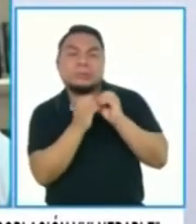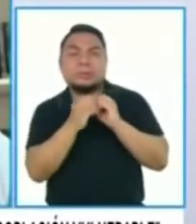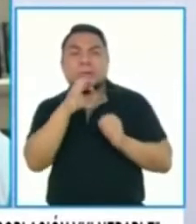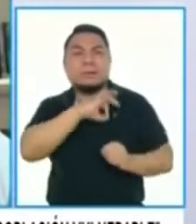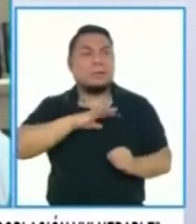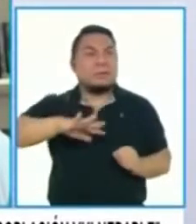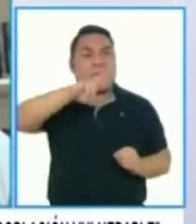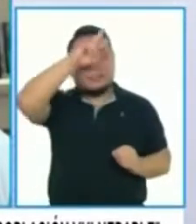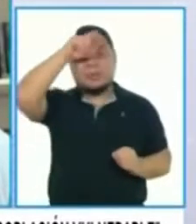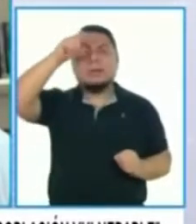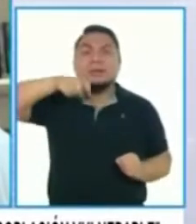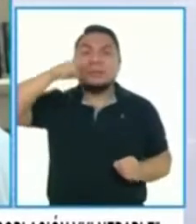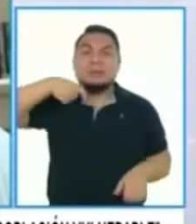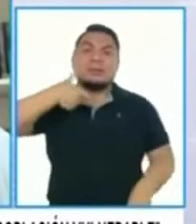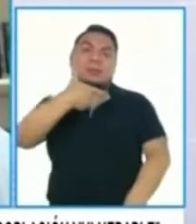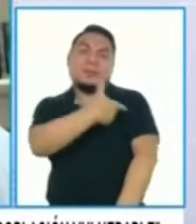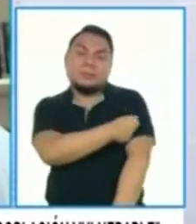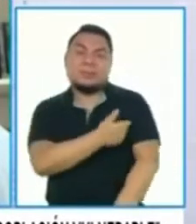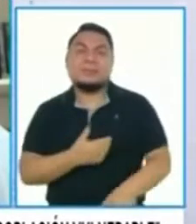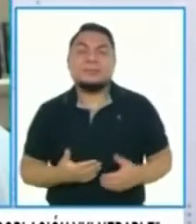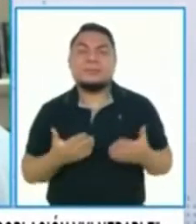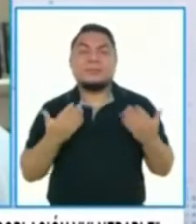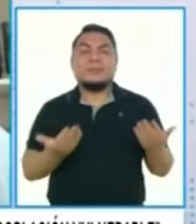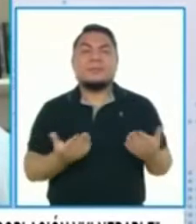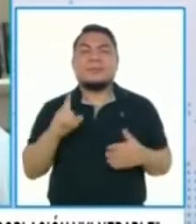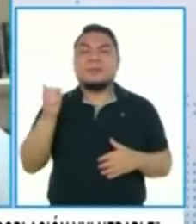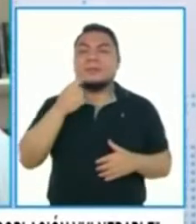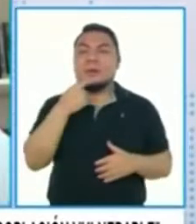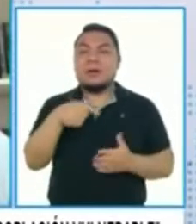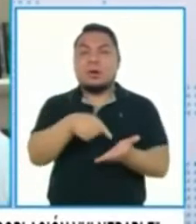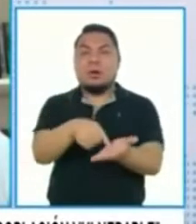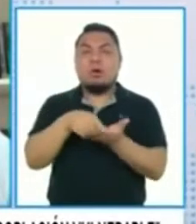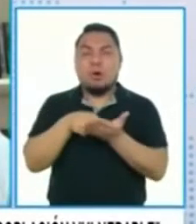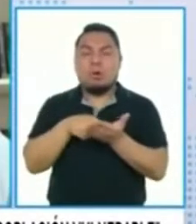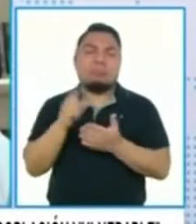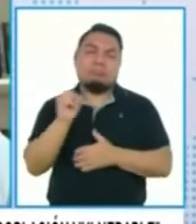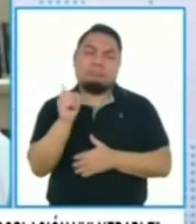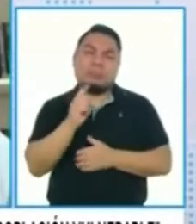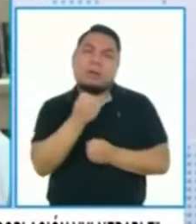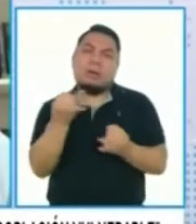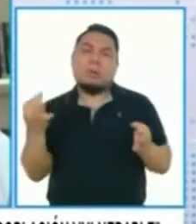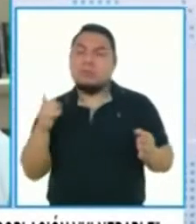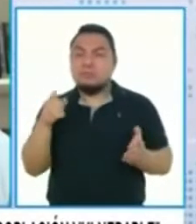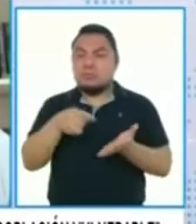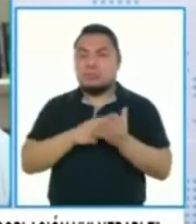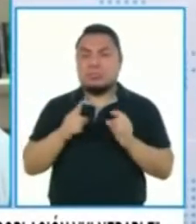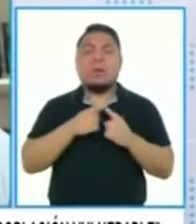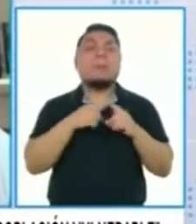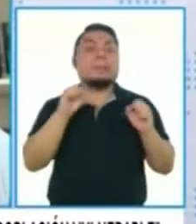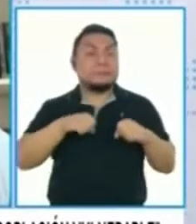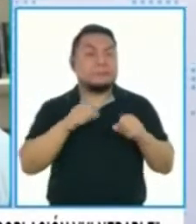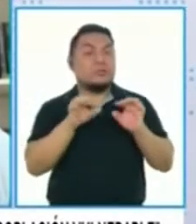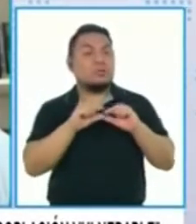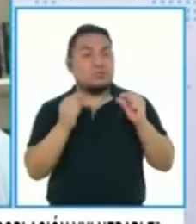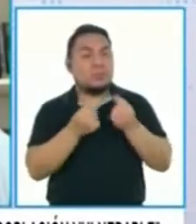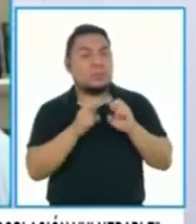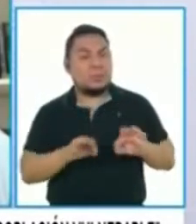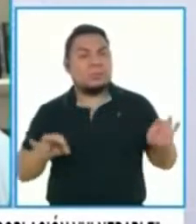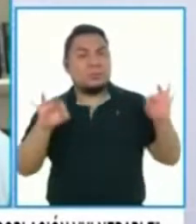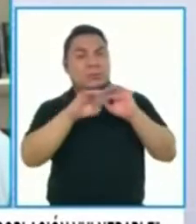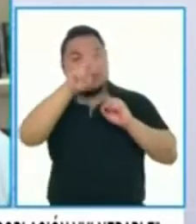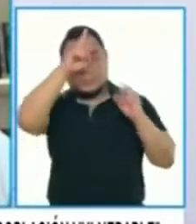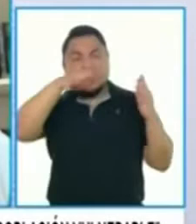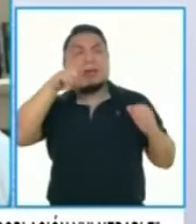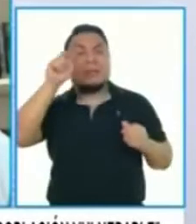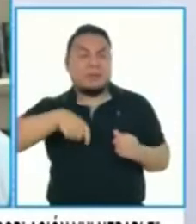del país, porque necesitamos vacunarnos. Si bien no va a ser obligatorio, quizás, para algunas poblaciones, sí hay un grupo importante de